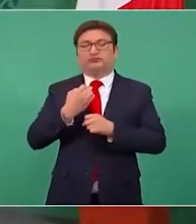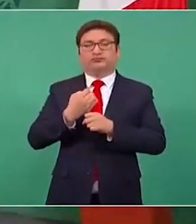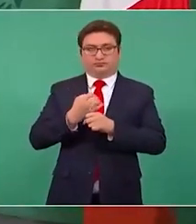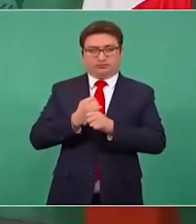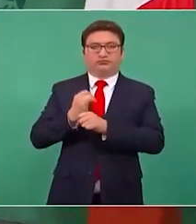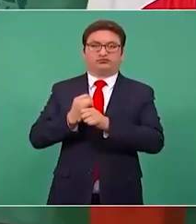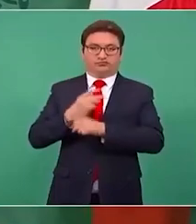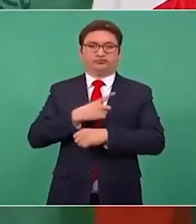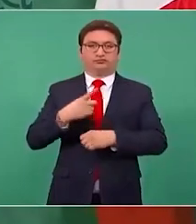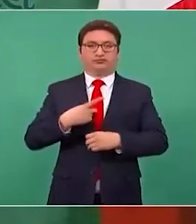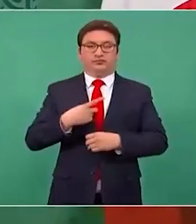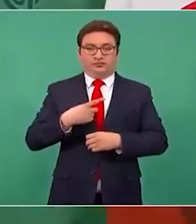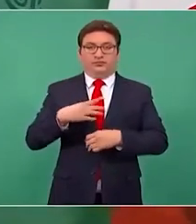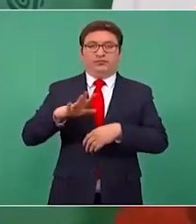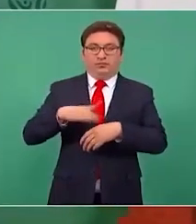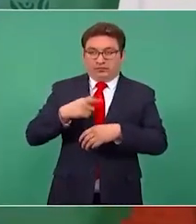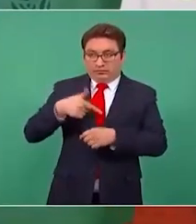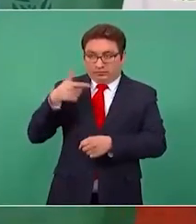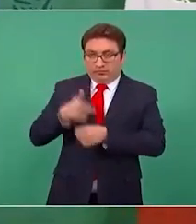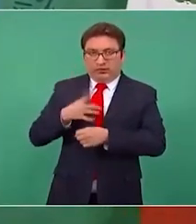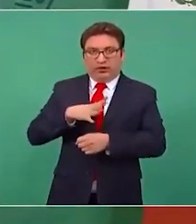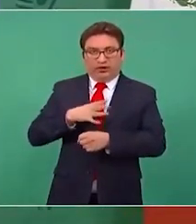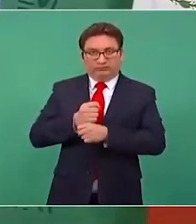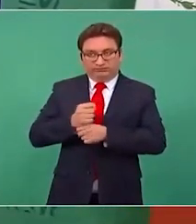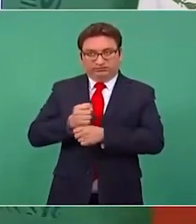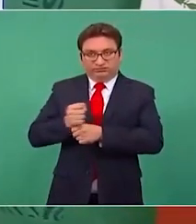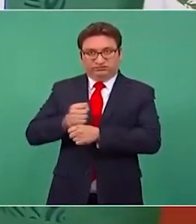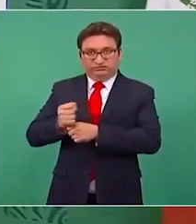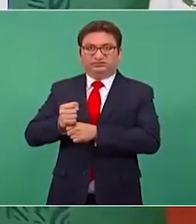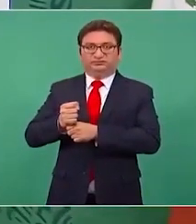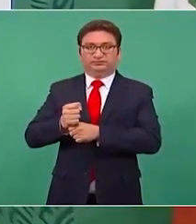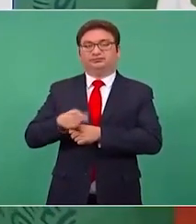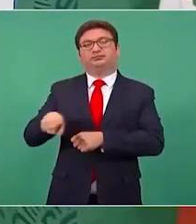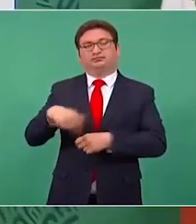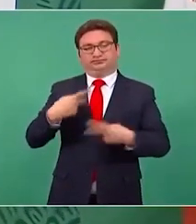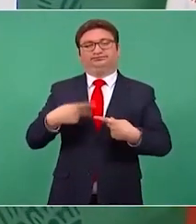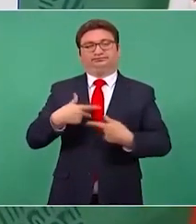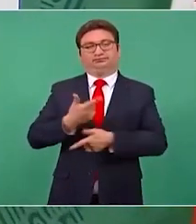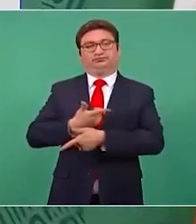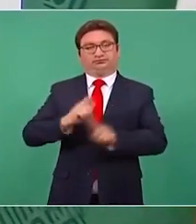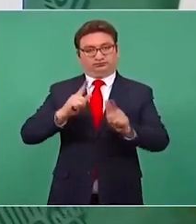la tortura hay que darles libertad.